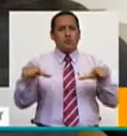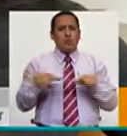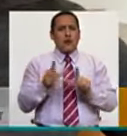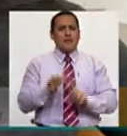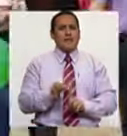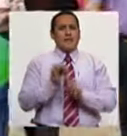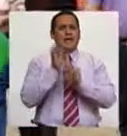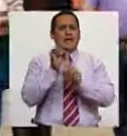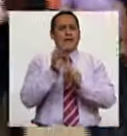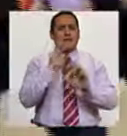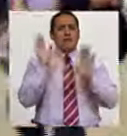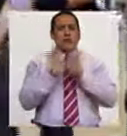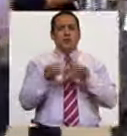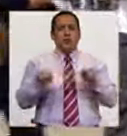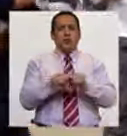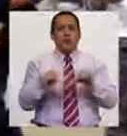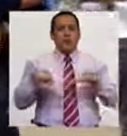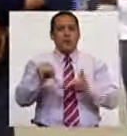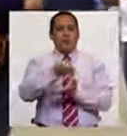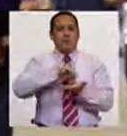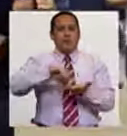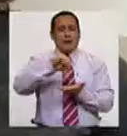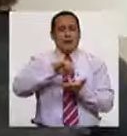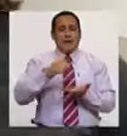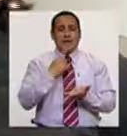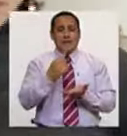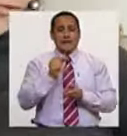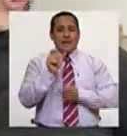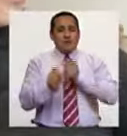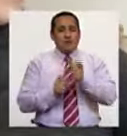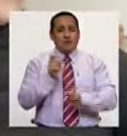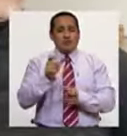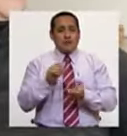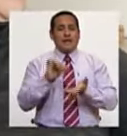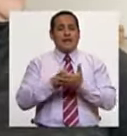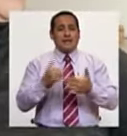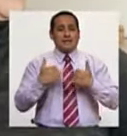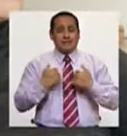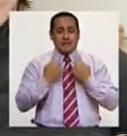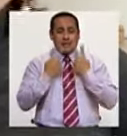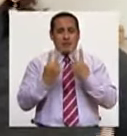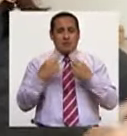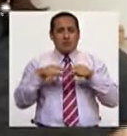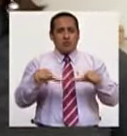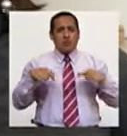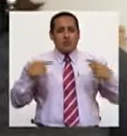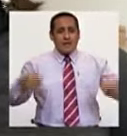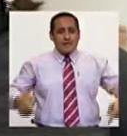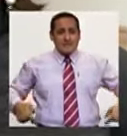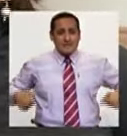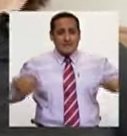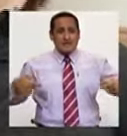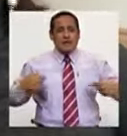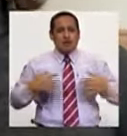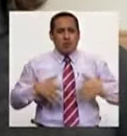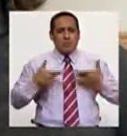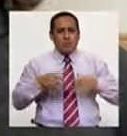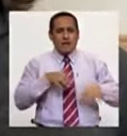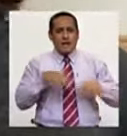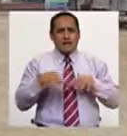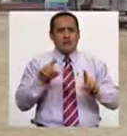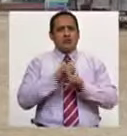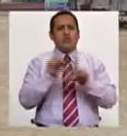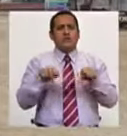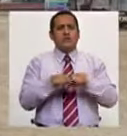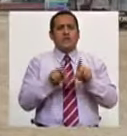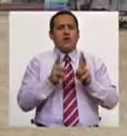lugar ideal, es como un parque. Entonces, las personas que tienen que estar en una silla de ruedas lo pueden